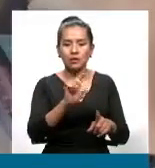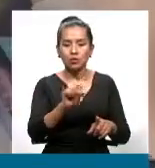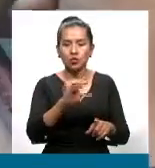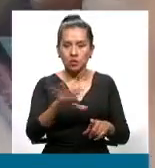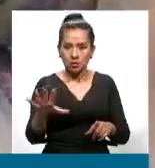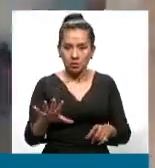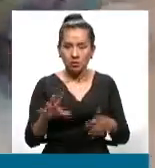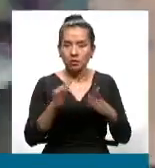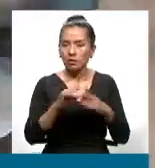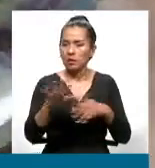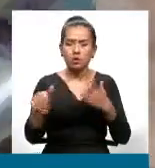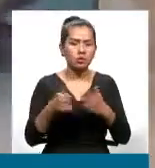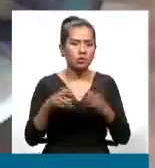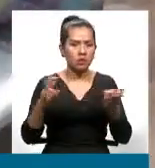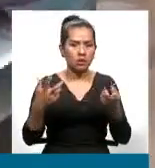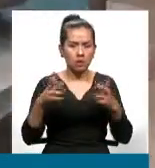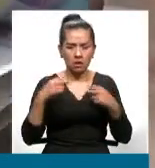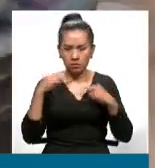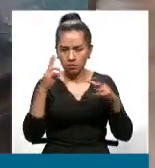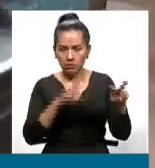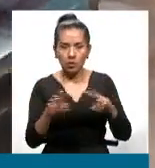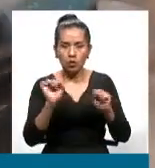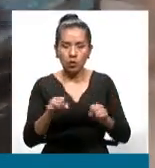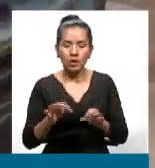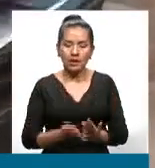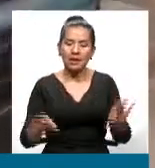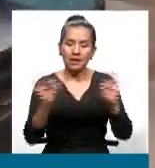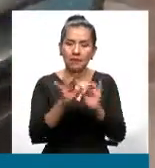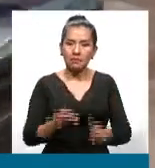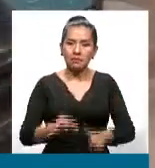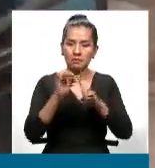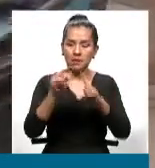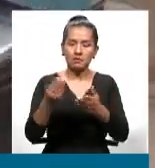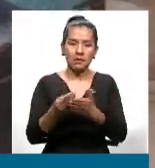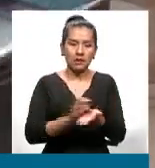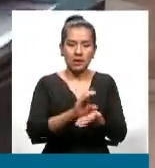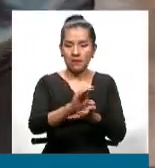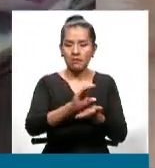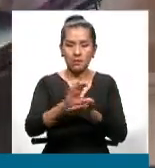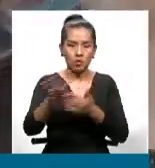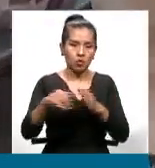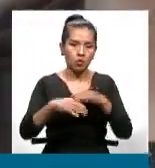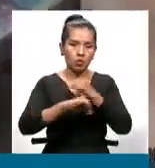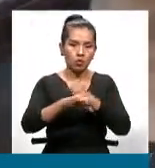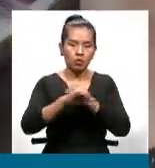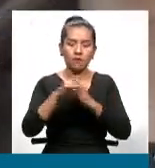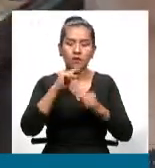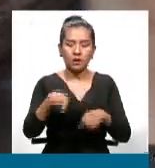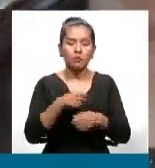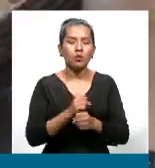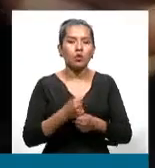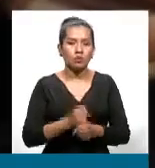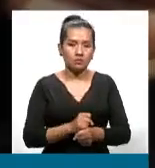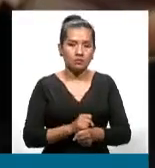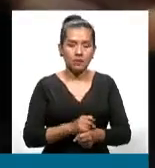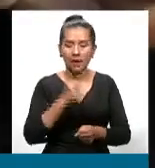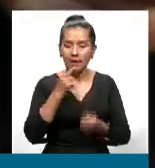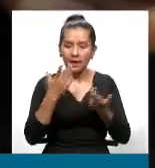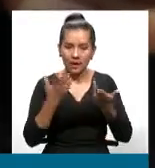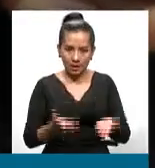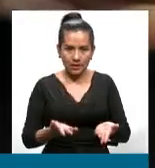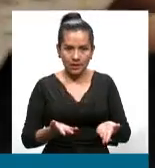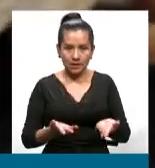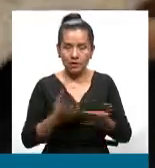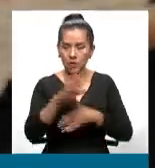También vemos que se va a, en realidad, priorizar a la inversión pública productiva, ¿no? Entonces, esa es la forma en que